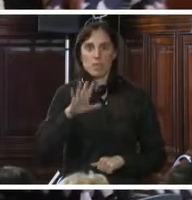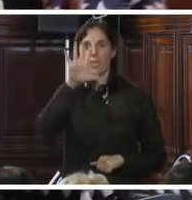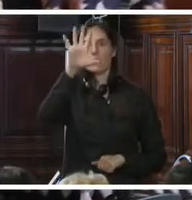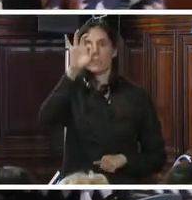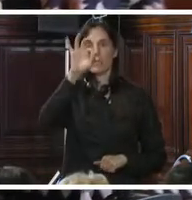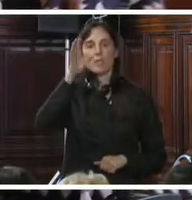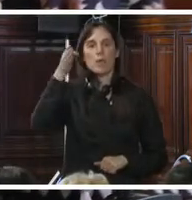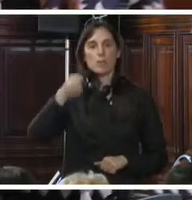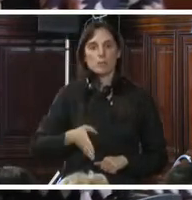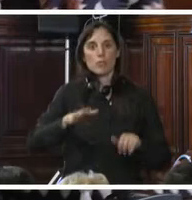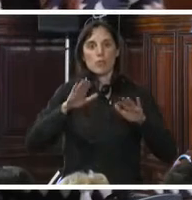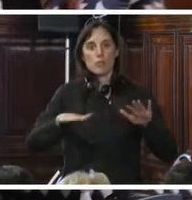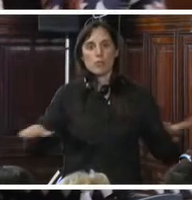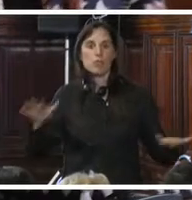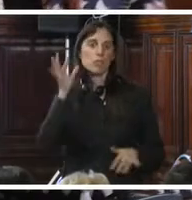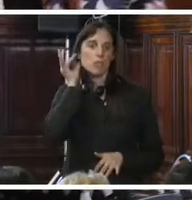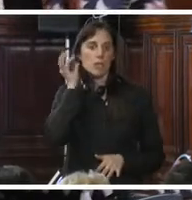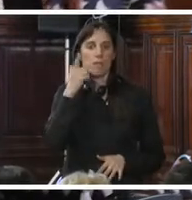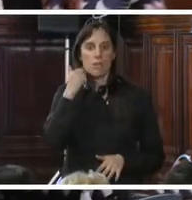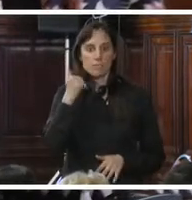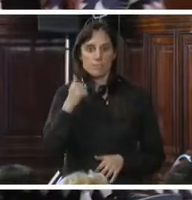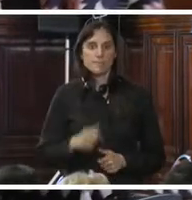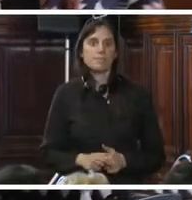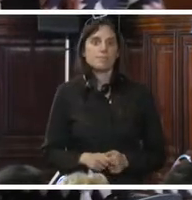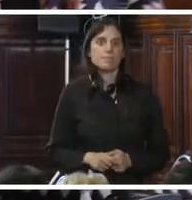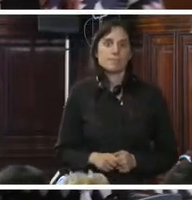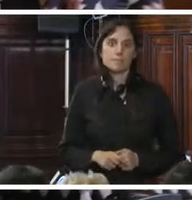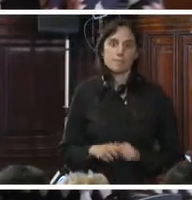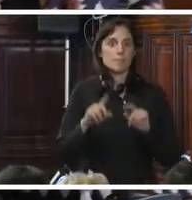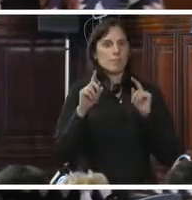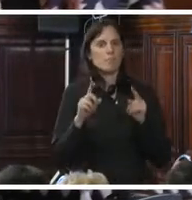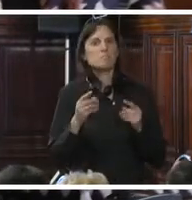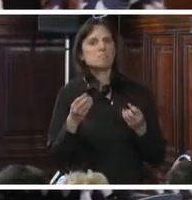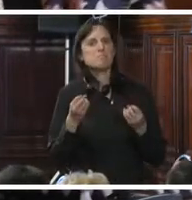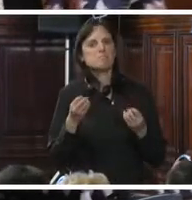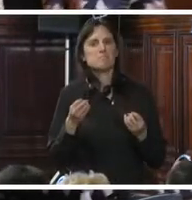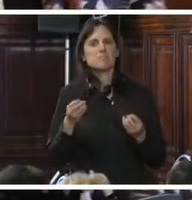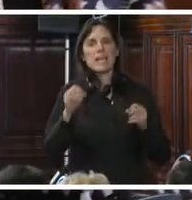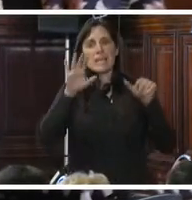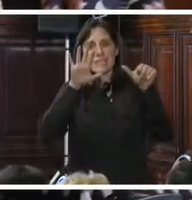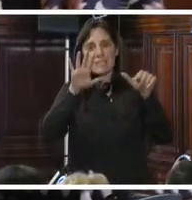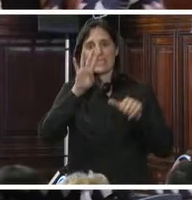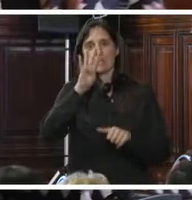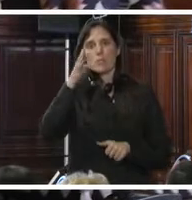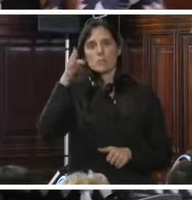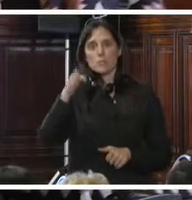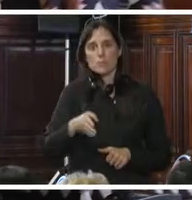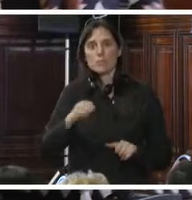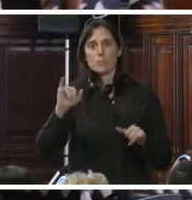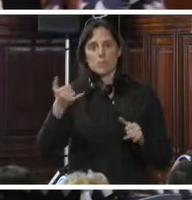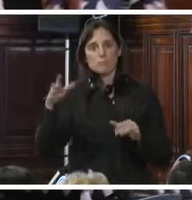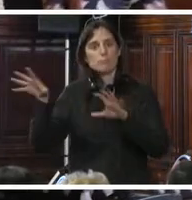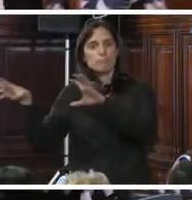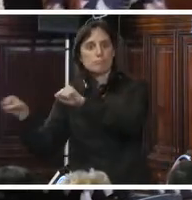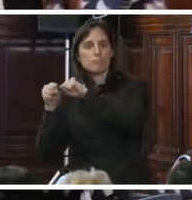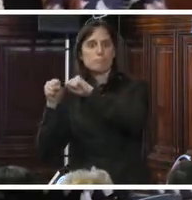% niños y niñas. En cuanto a las finalidades, 64 de ellas han sido captadas con